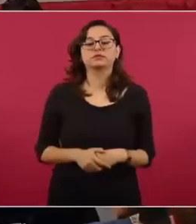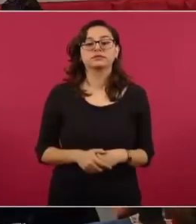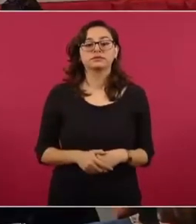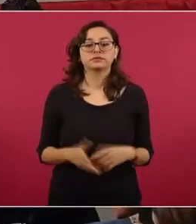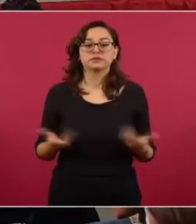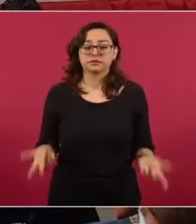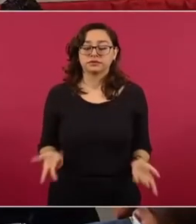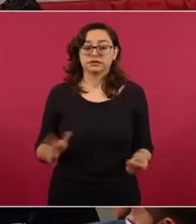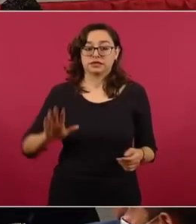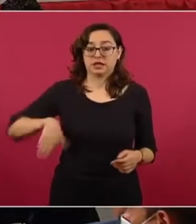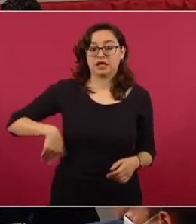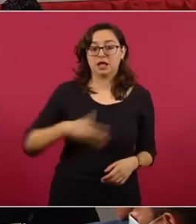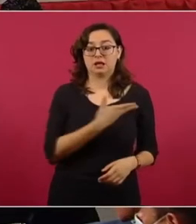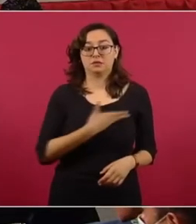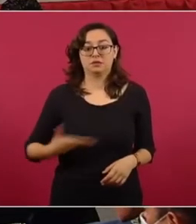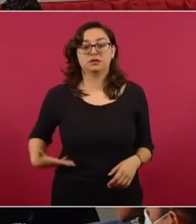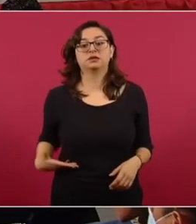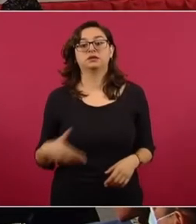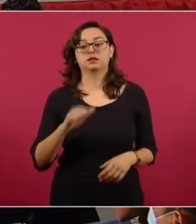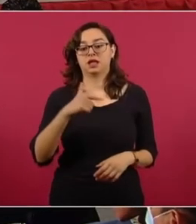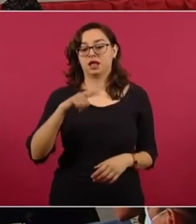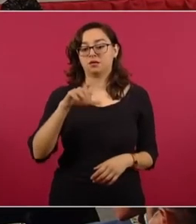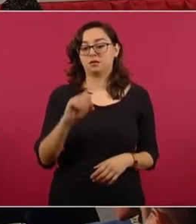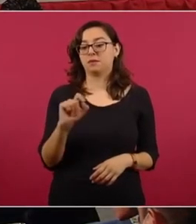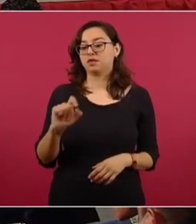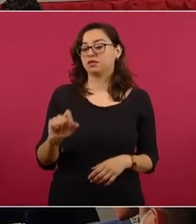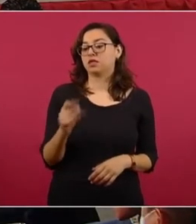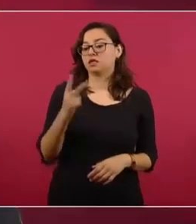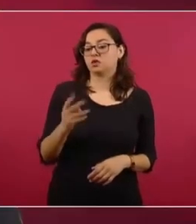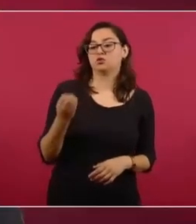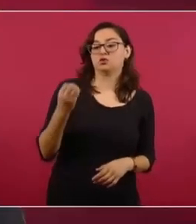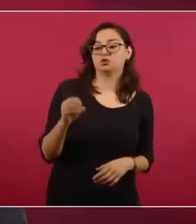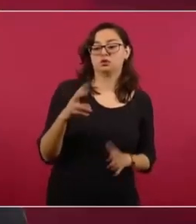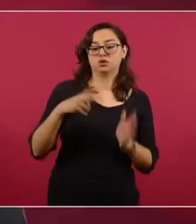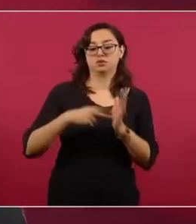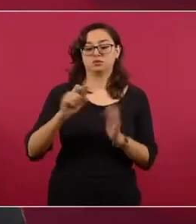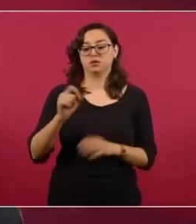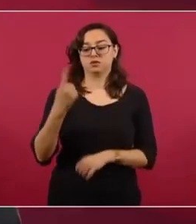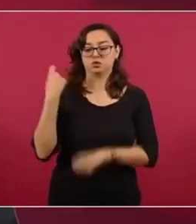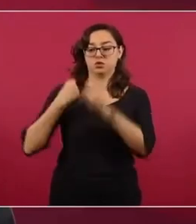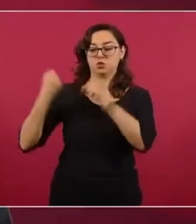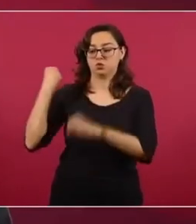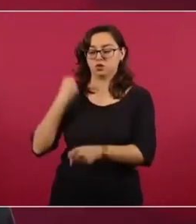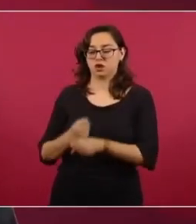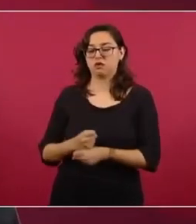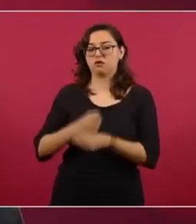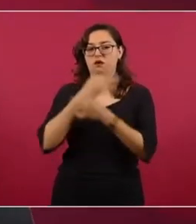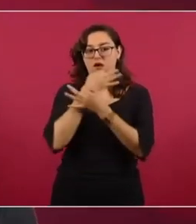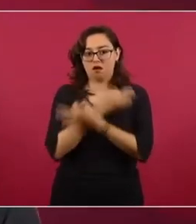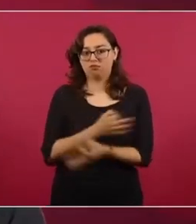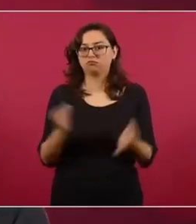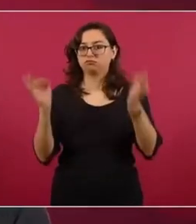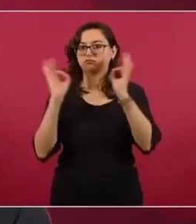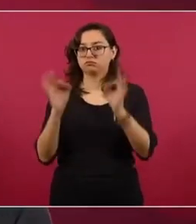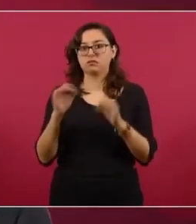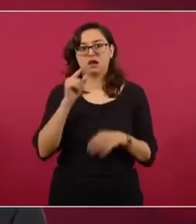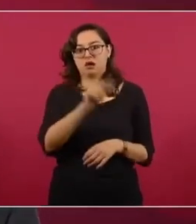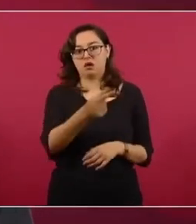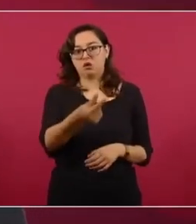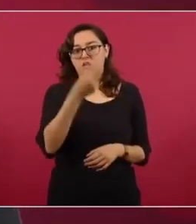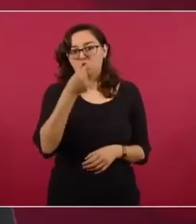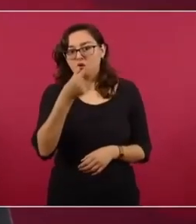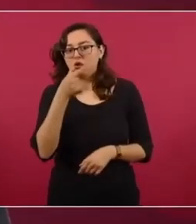el presidente emitió un decreto el pasado 22 de octubre de 2021 para prohibir la importación